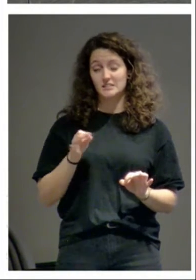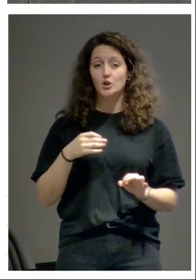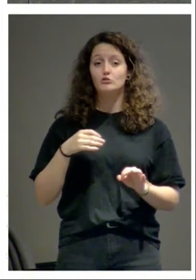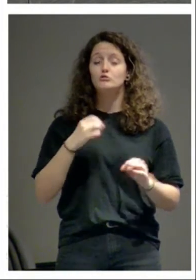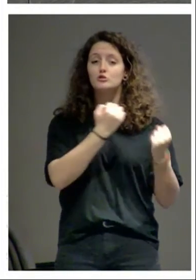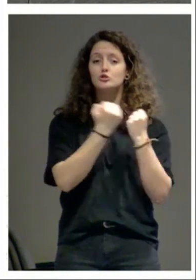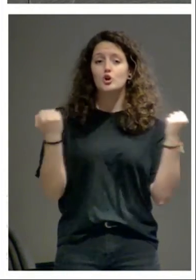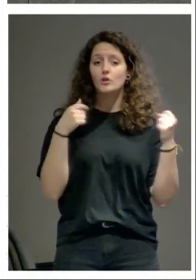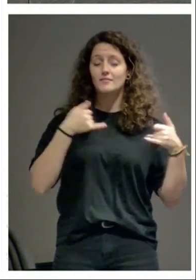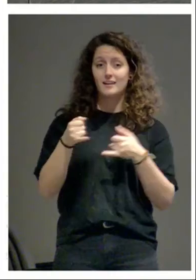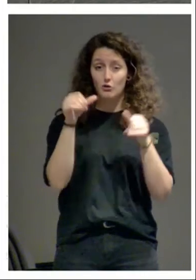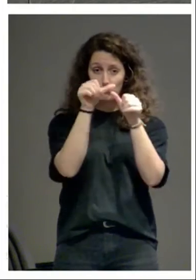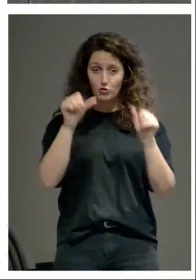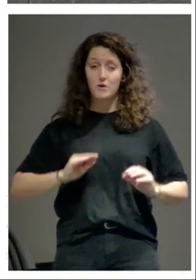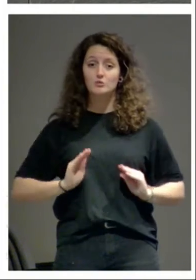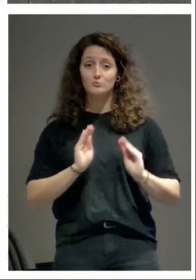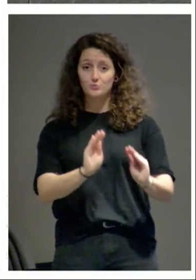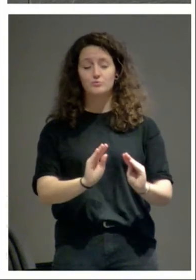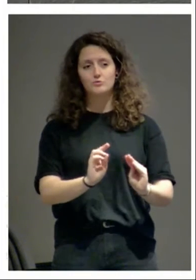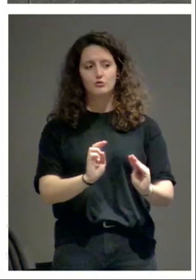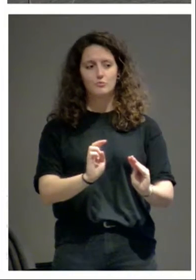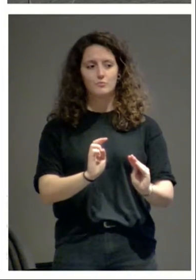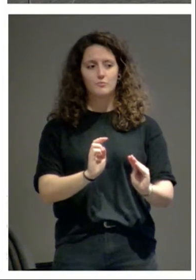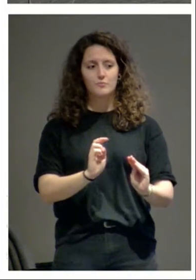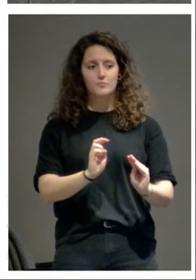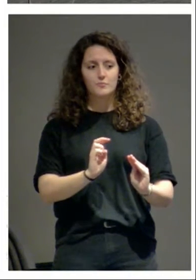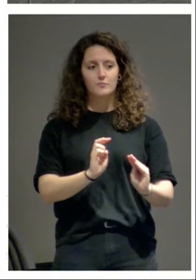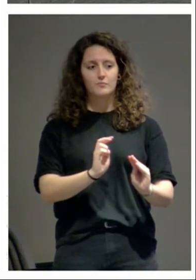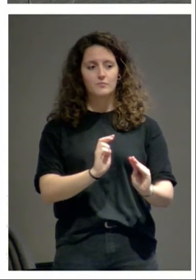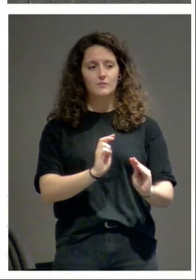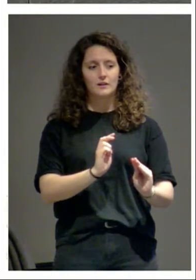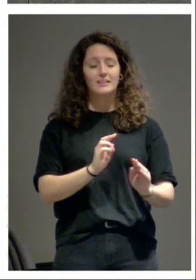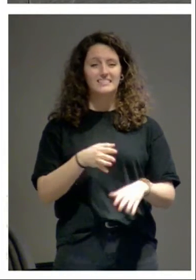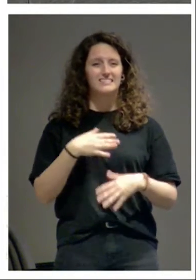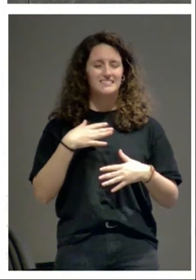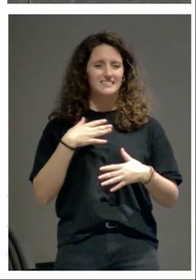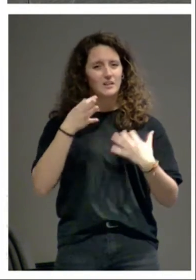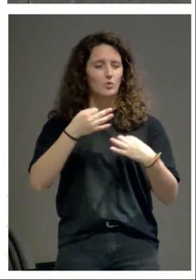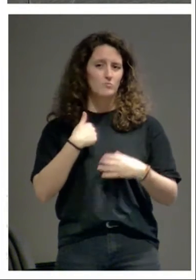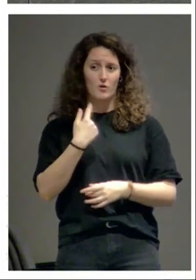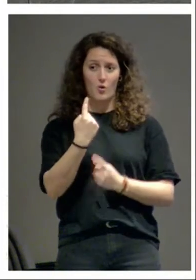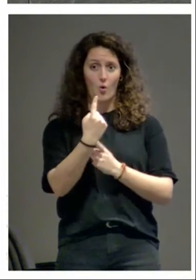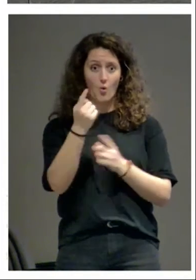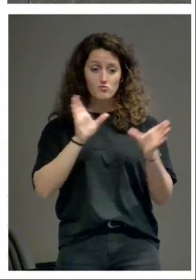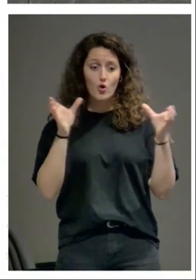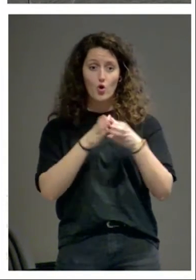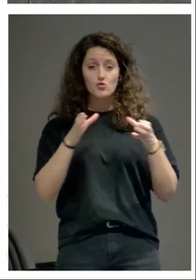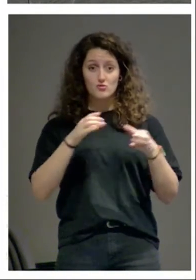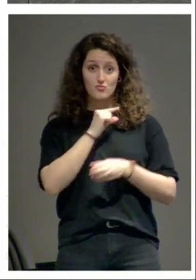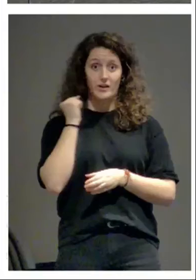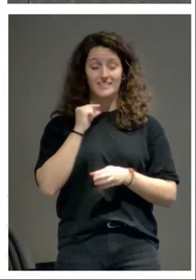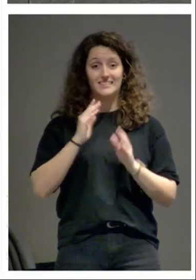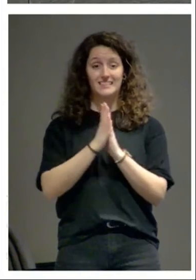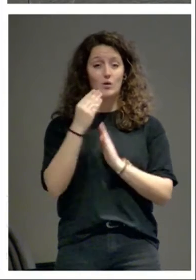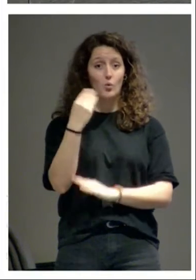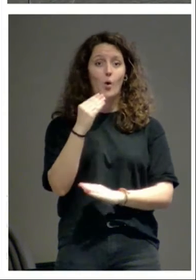Río la forma que tiene no obedezca a un deseo de alguien de la orden de San Juan sino